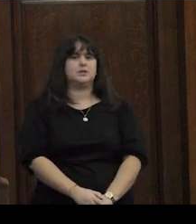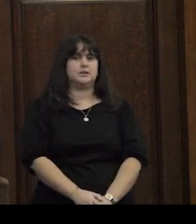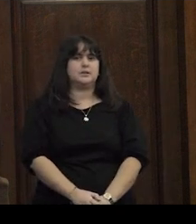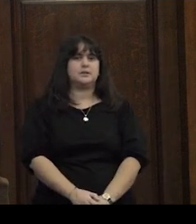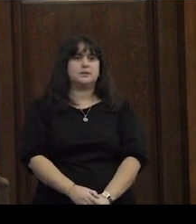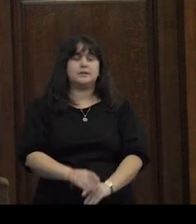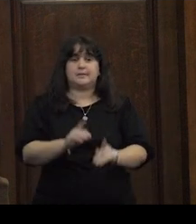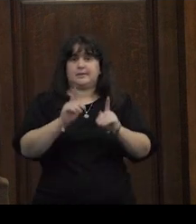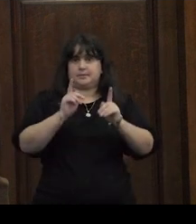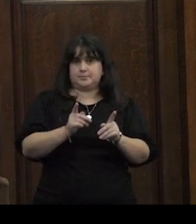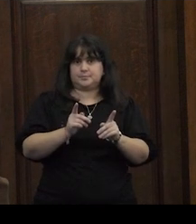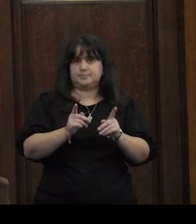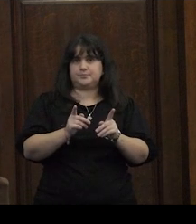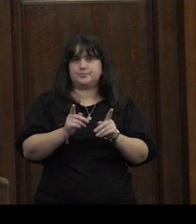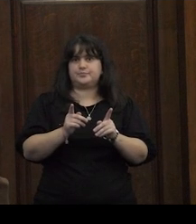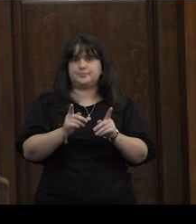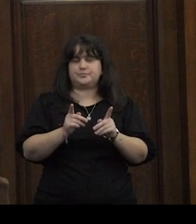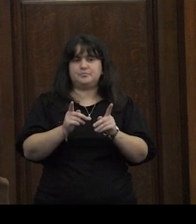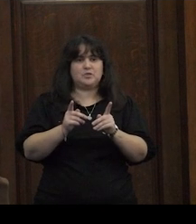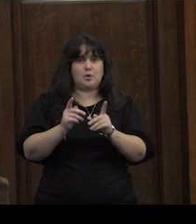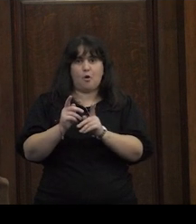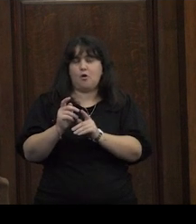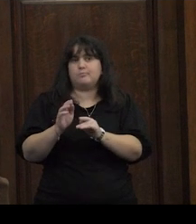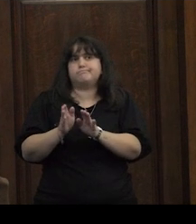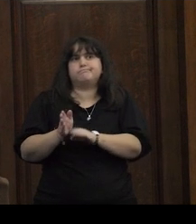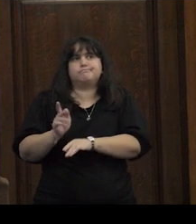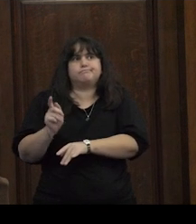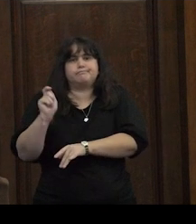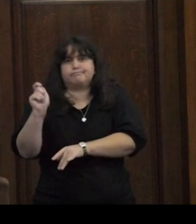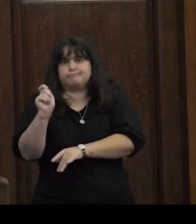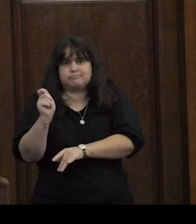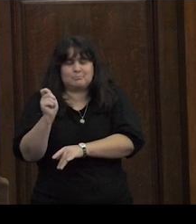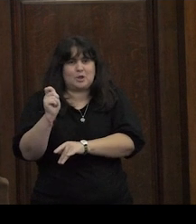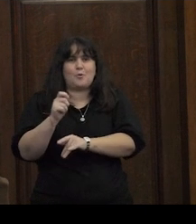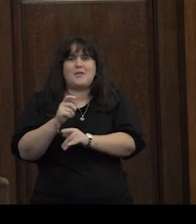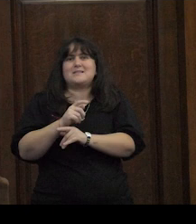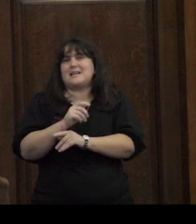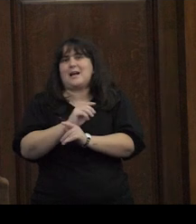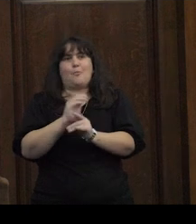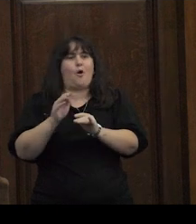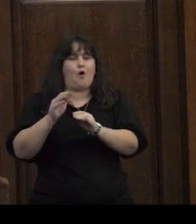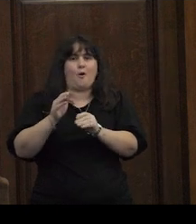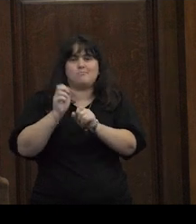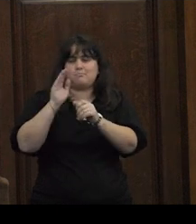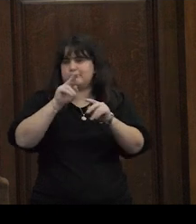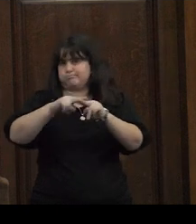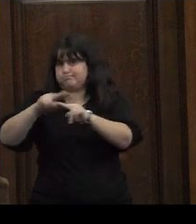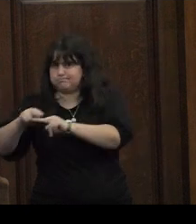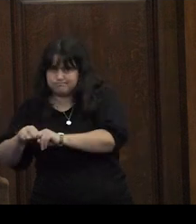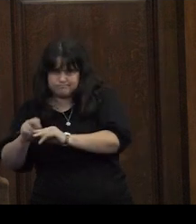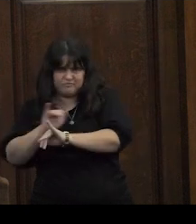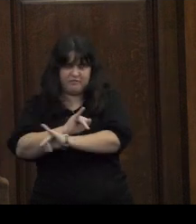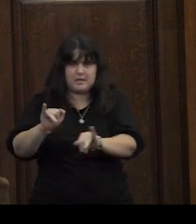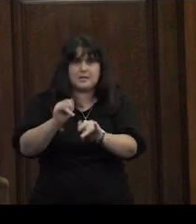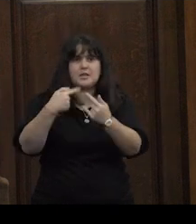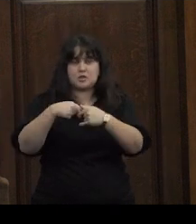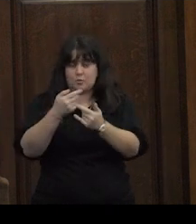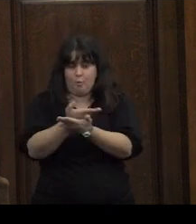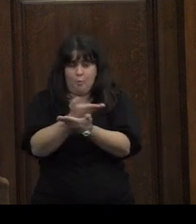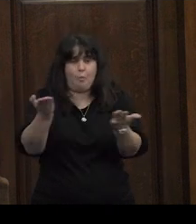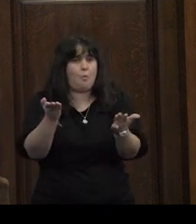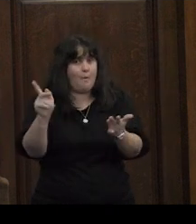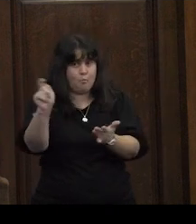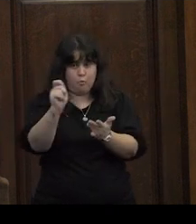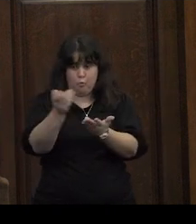de hecho la emergencia del ni una menos instala la presencia pública masiva